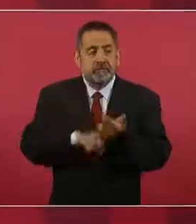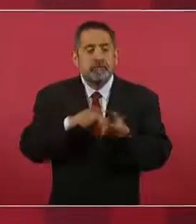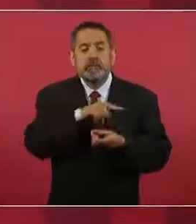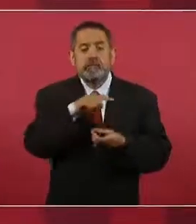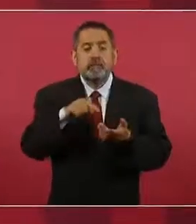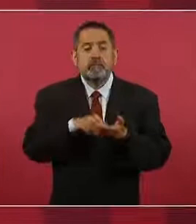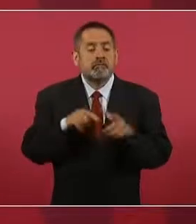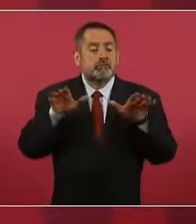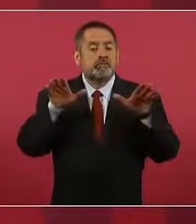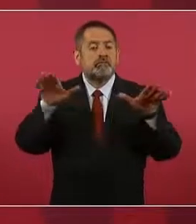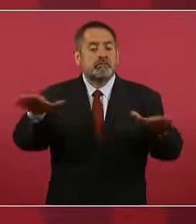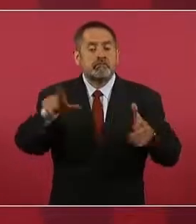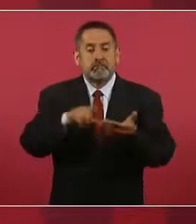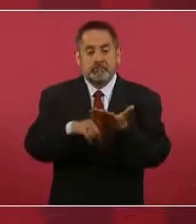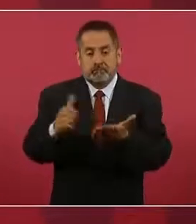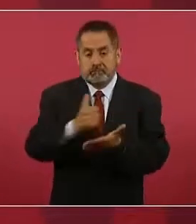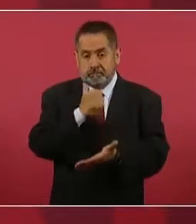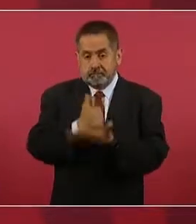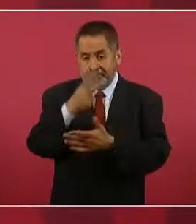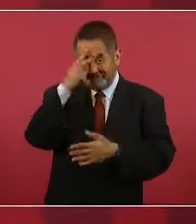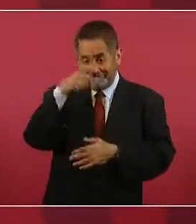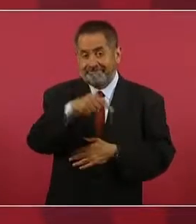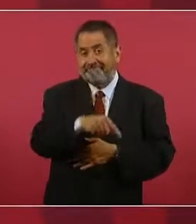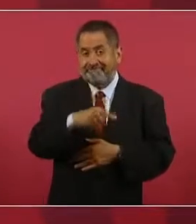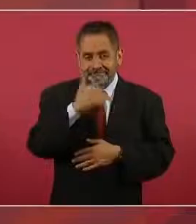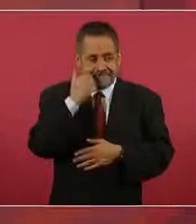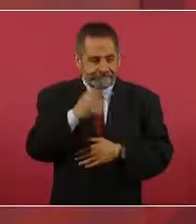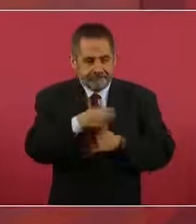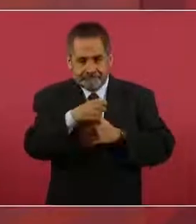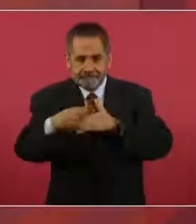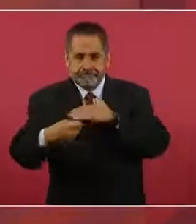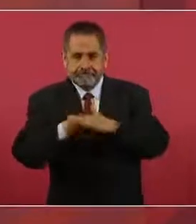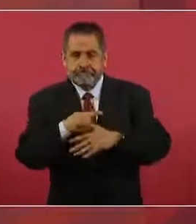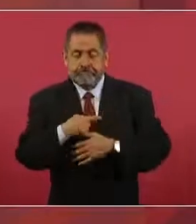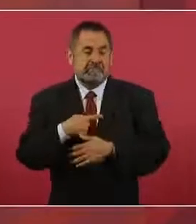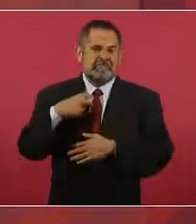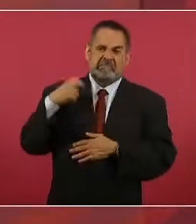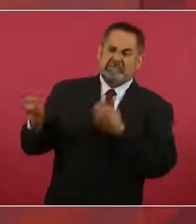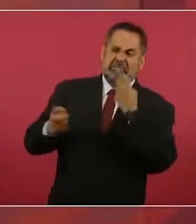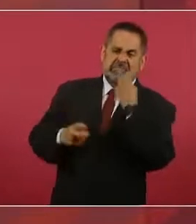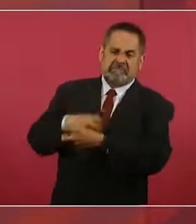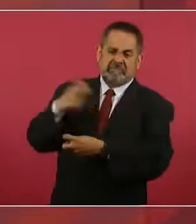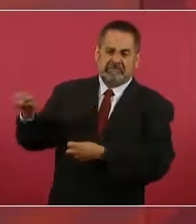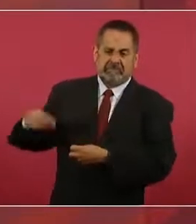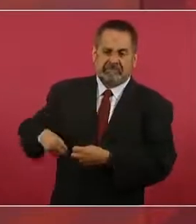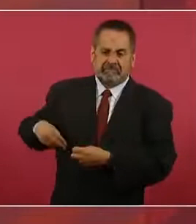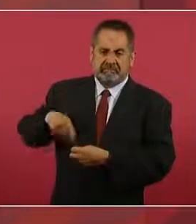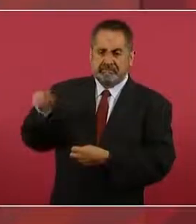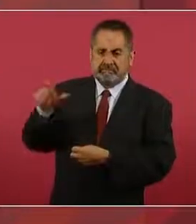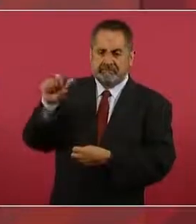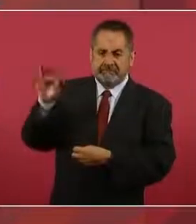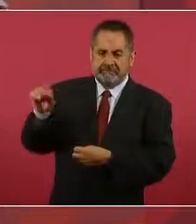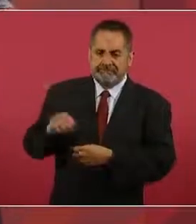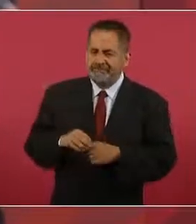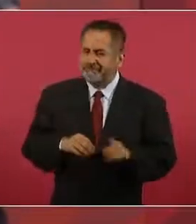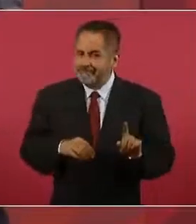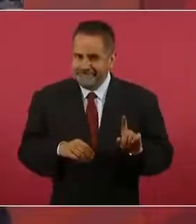de la Ciudad de México. Y me están echando la culpa a mí del